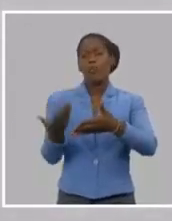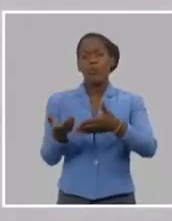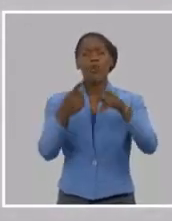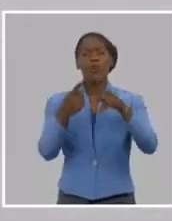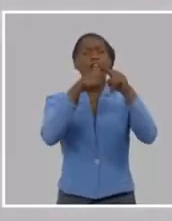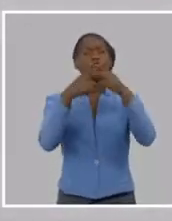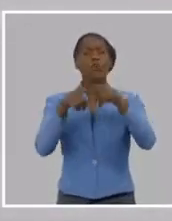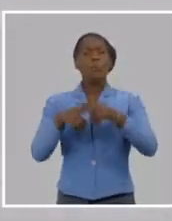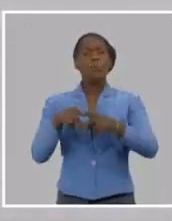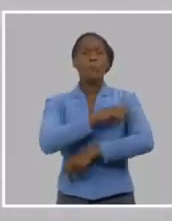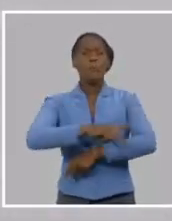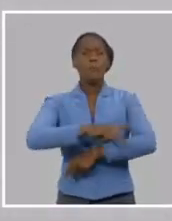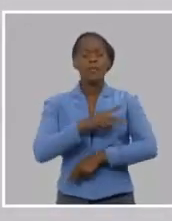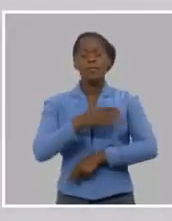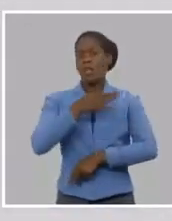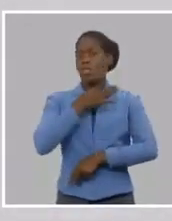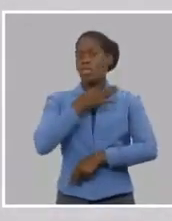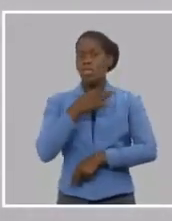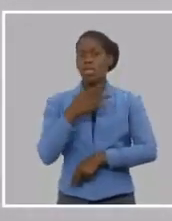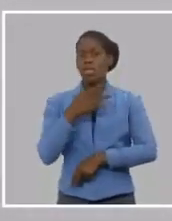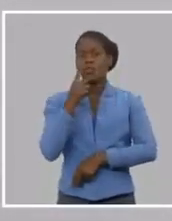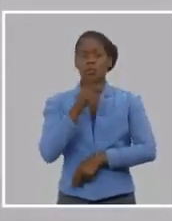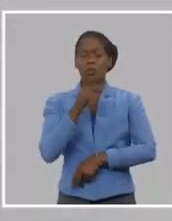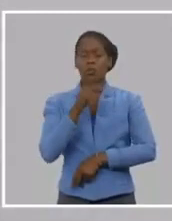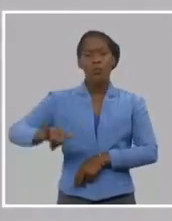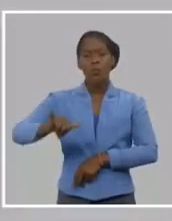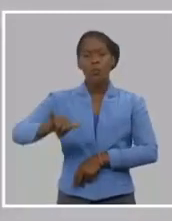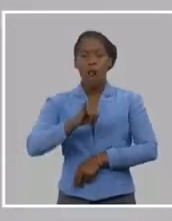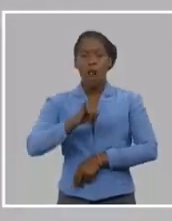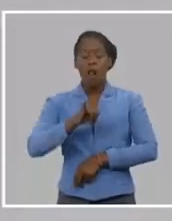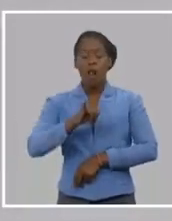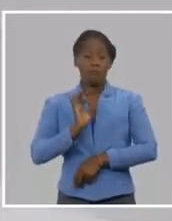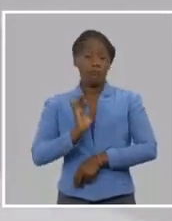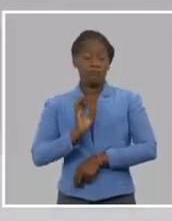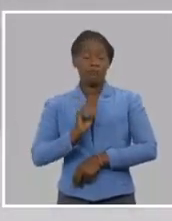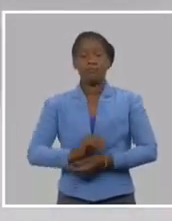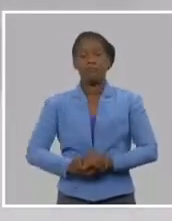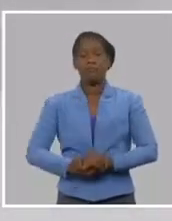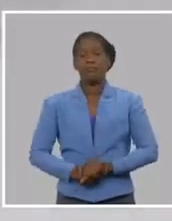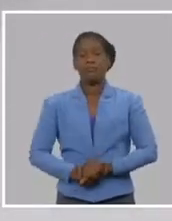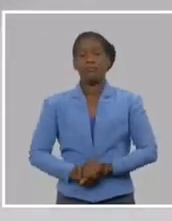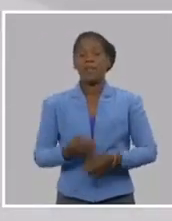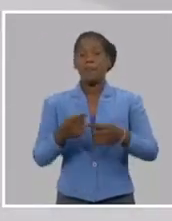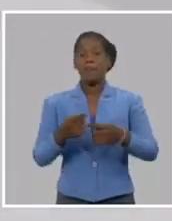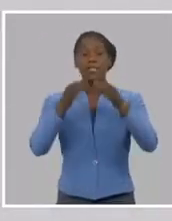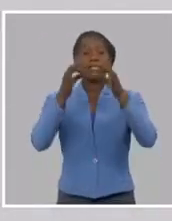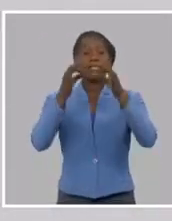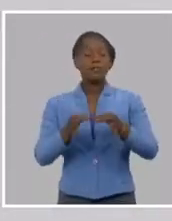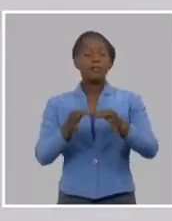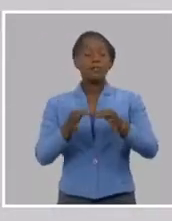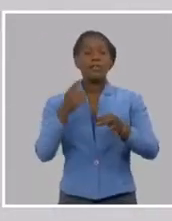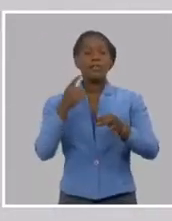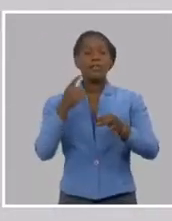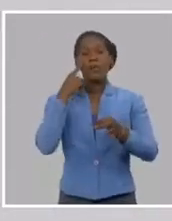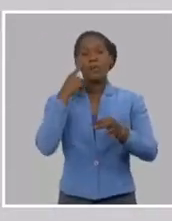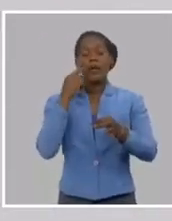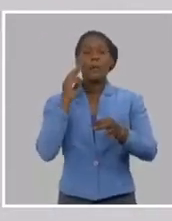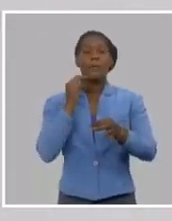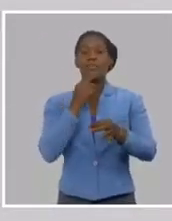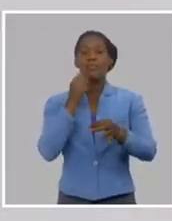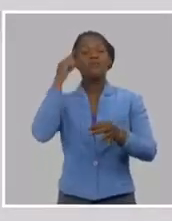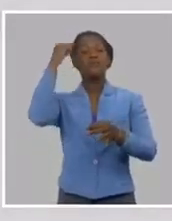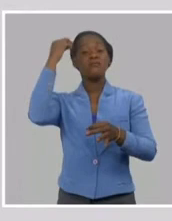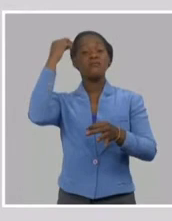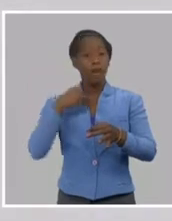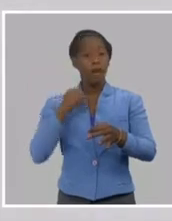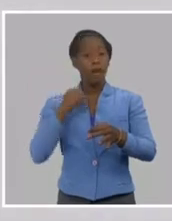o a mediano plazo, una unión político estatal, no hay tal, no hay tal cosa, lo que Martín sabe, y